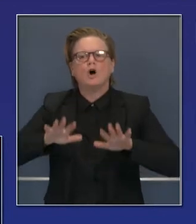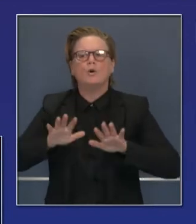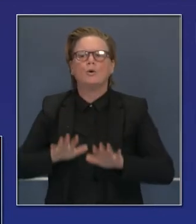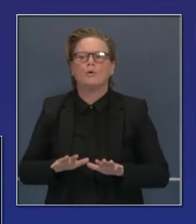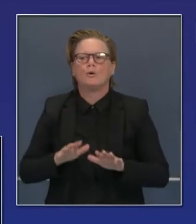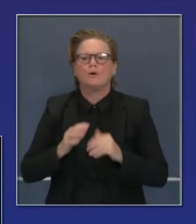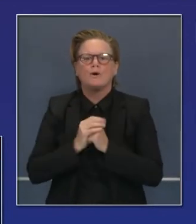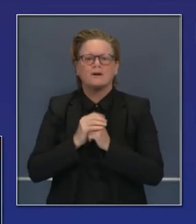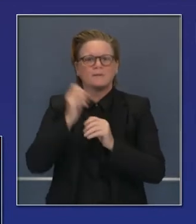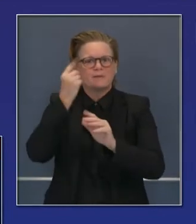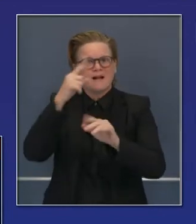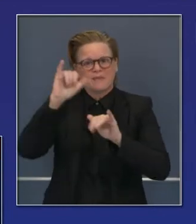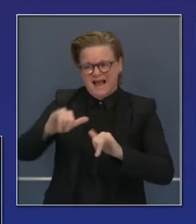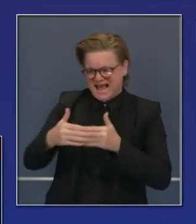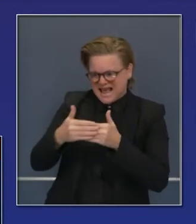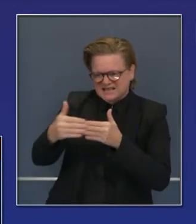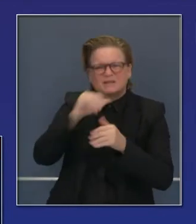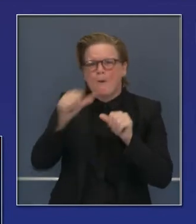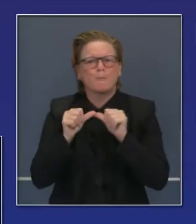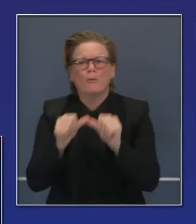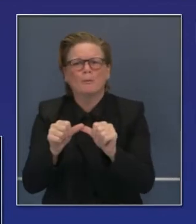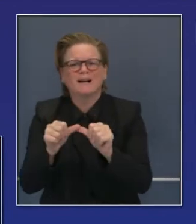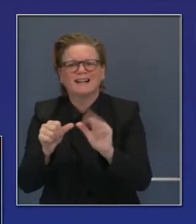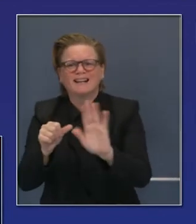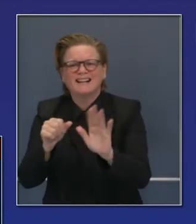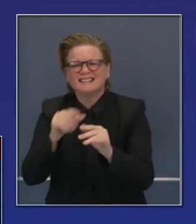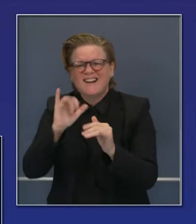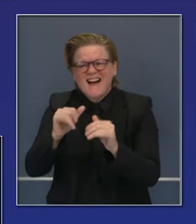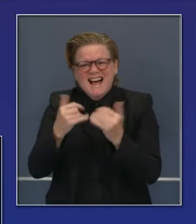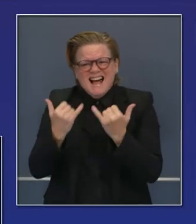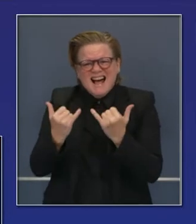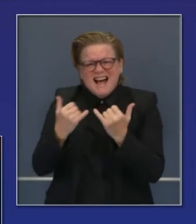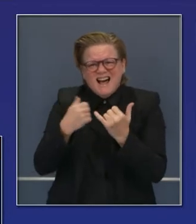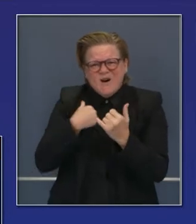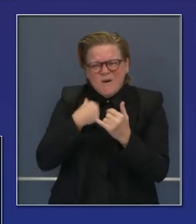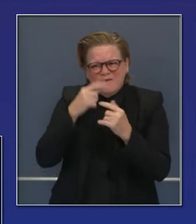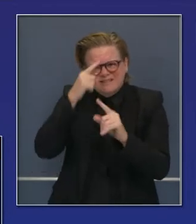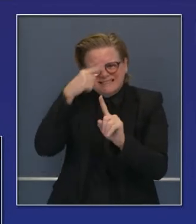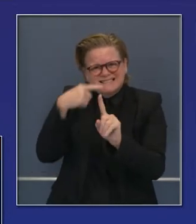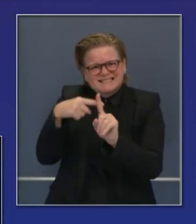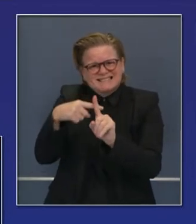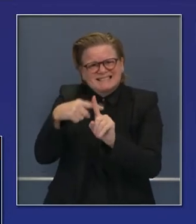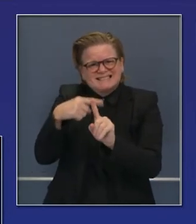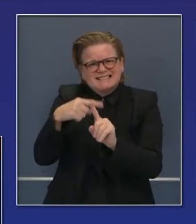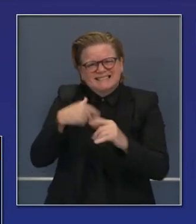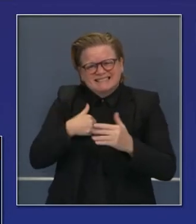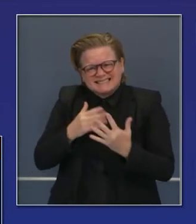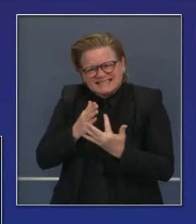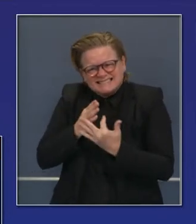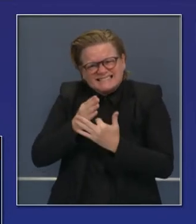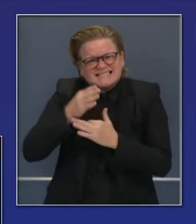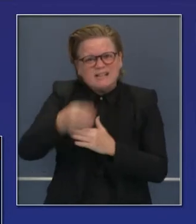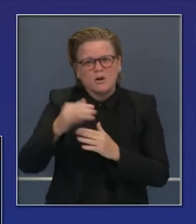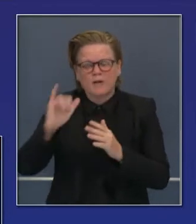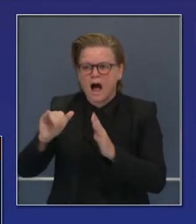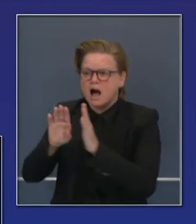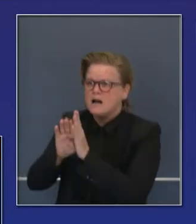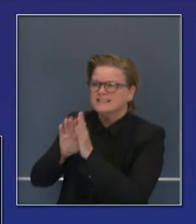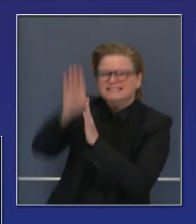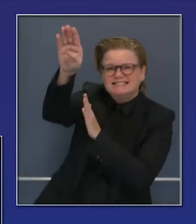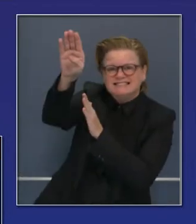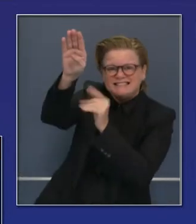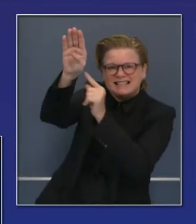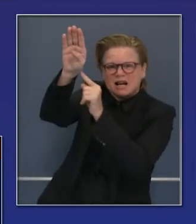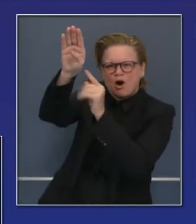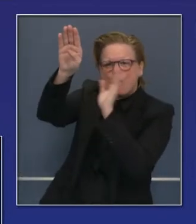permanente. Esto es lo que habíamos proyectado, habíamos predicho el repunte final de esta pandemia. Vemos la luz